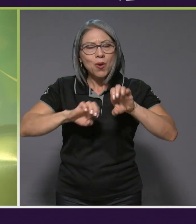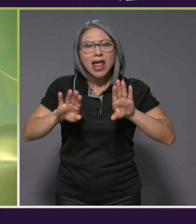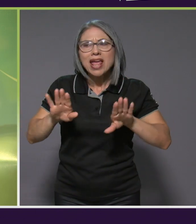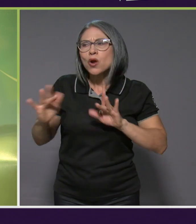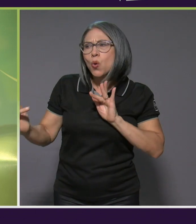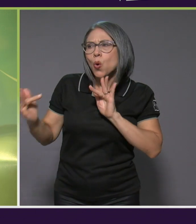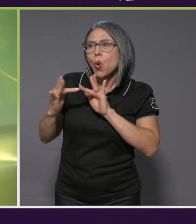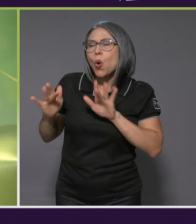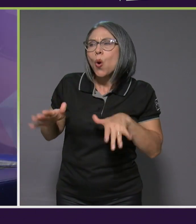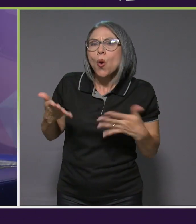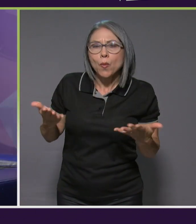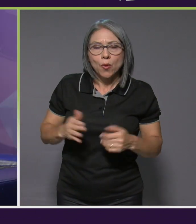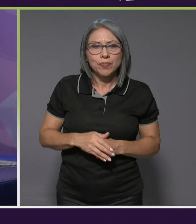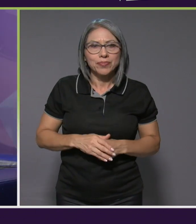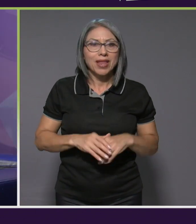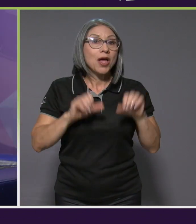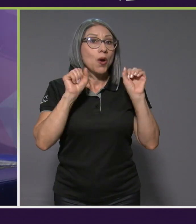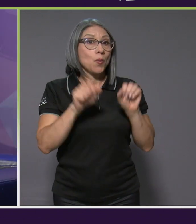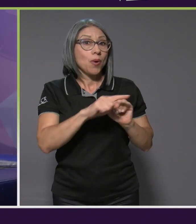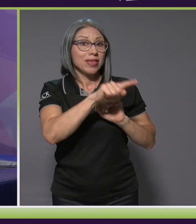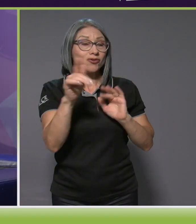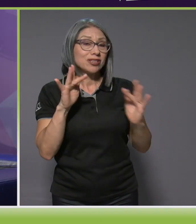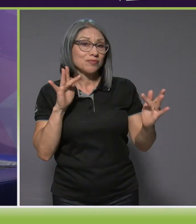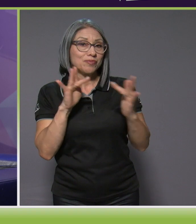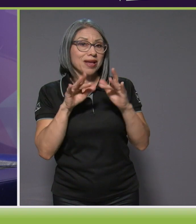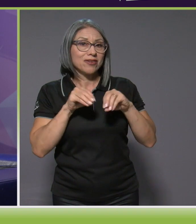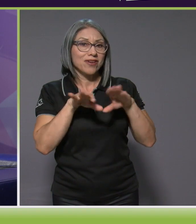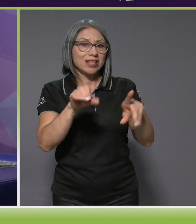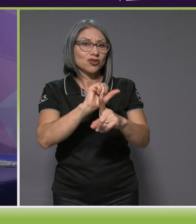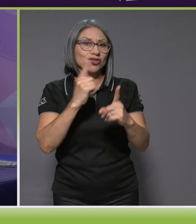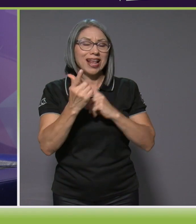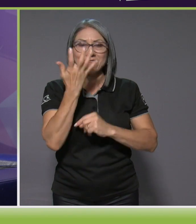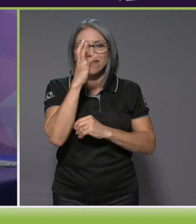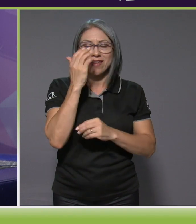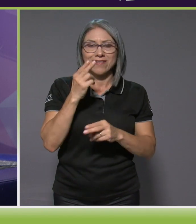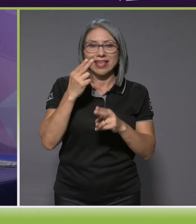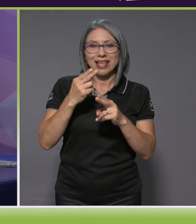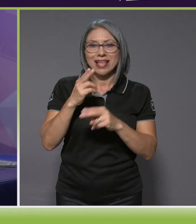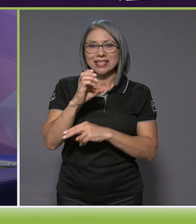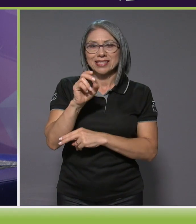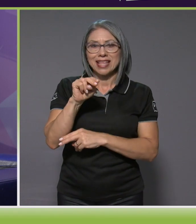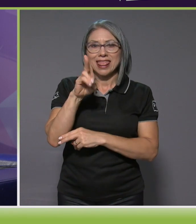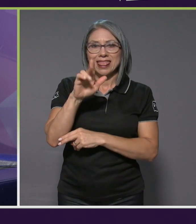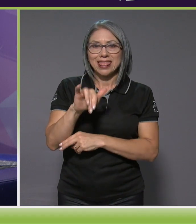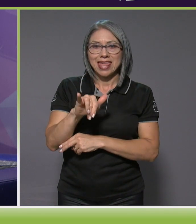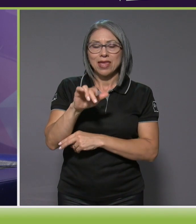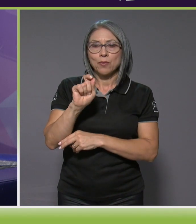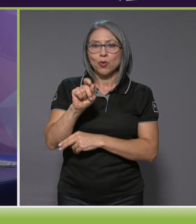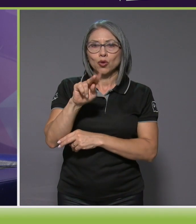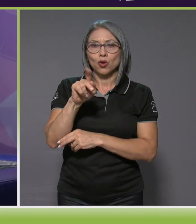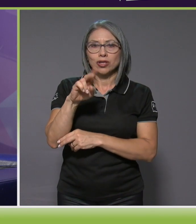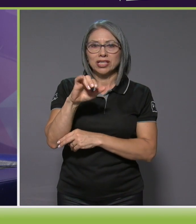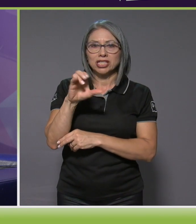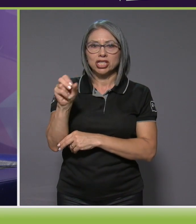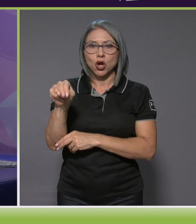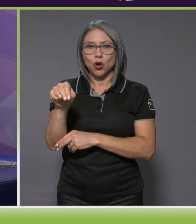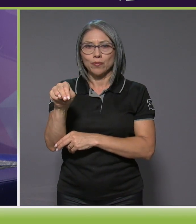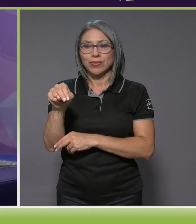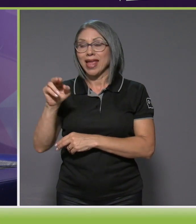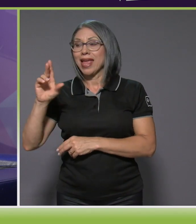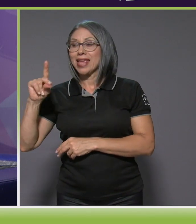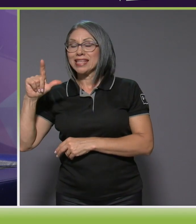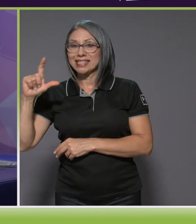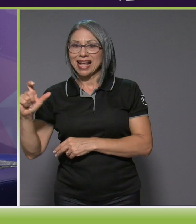pueden contactar? Sí, me pueden seguir en mis redes sociales, en Facebook como Cindy.nutricion, o en Instagram como Aprendiendo Bocados.